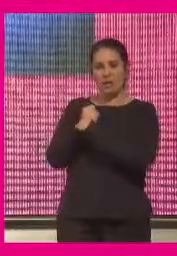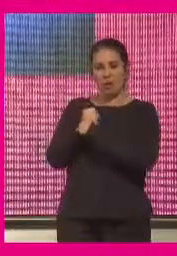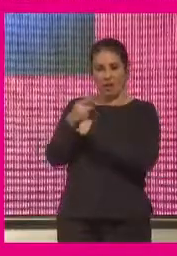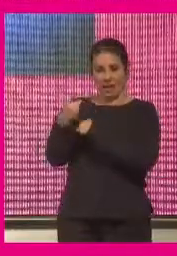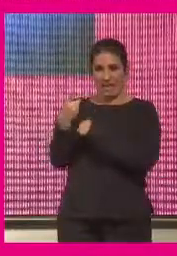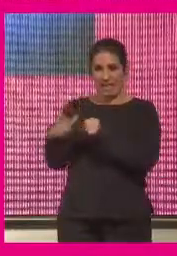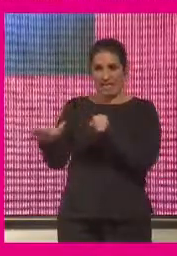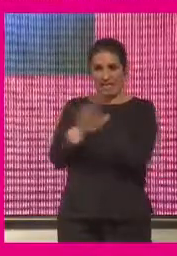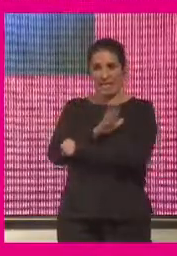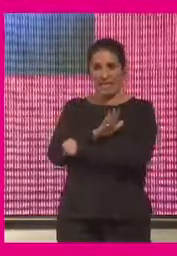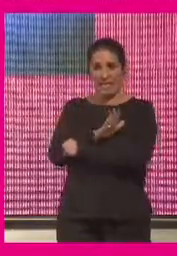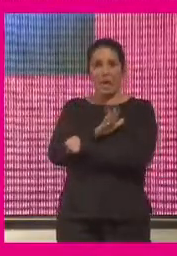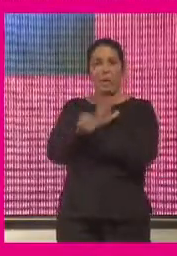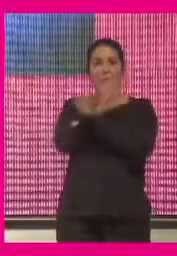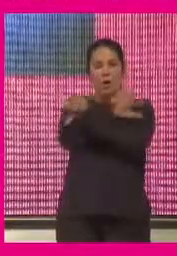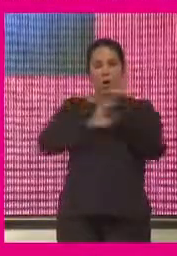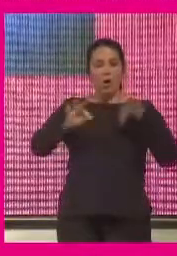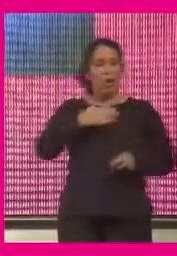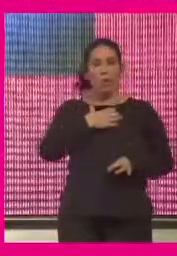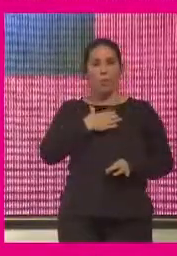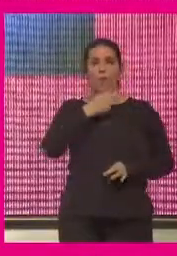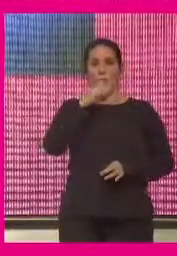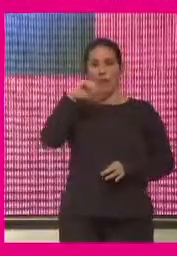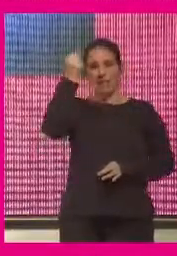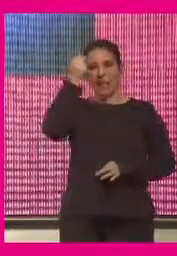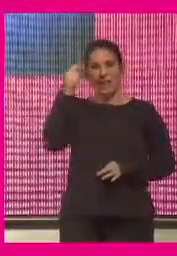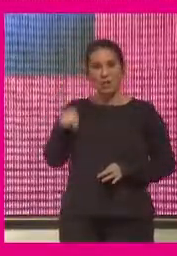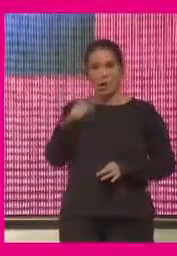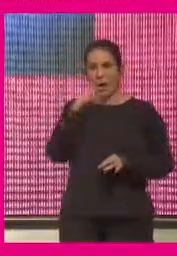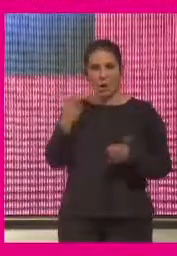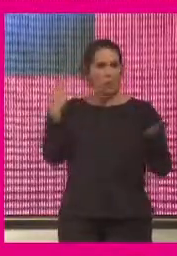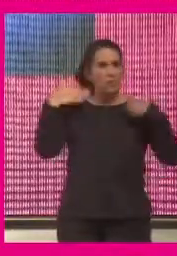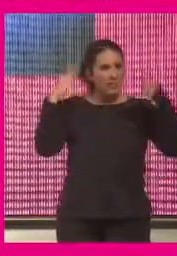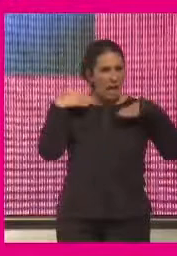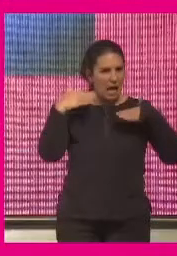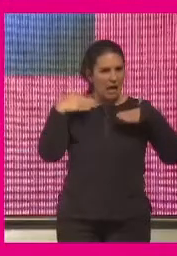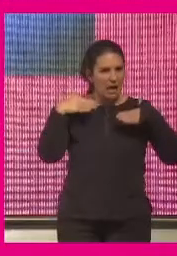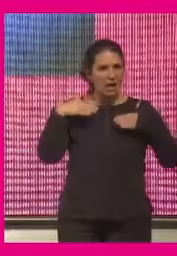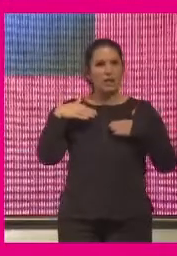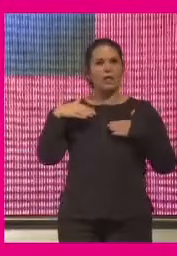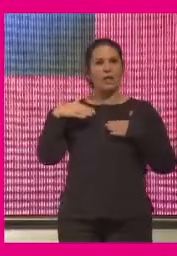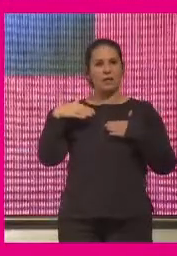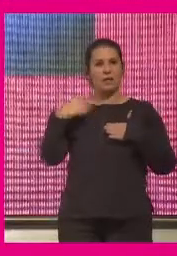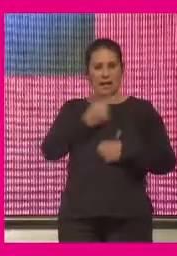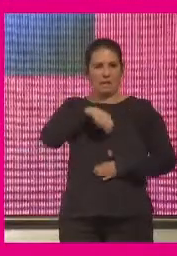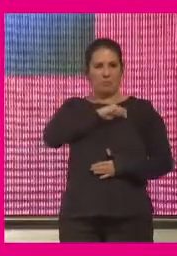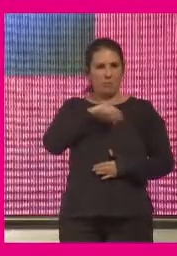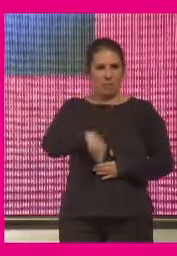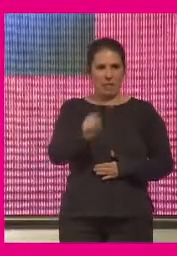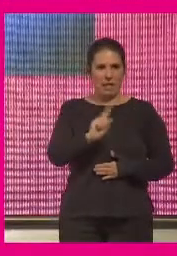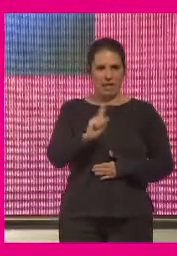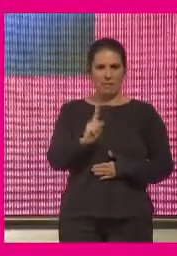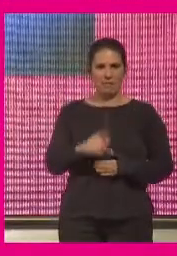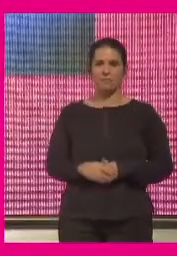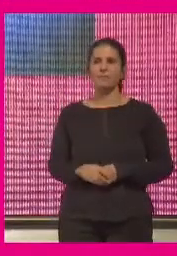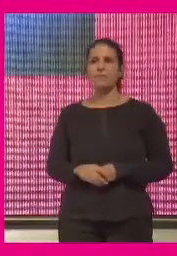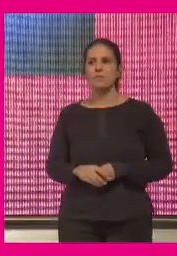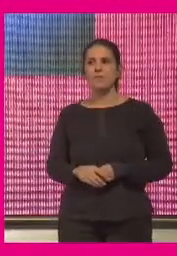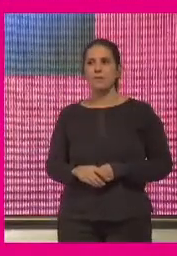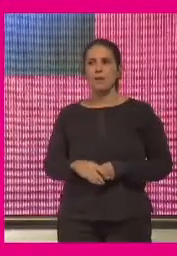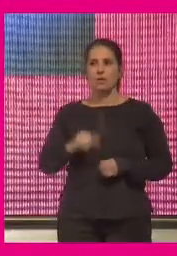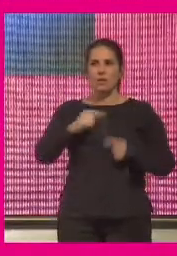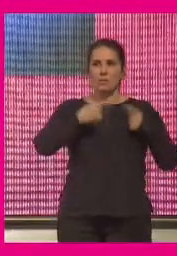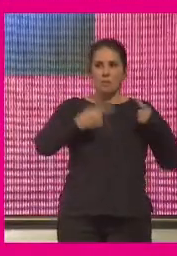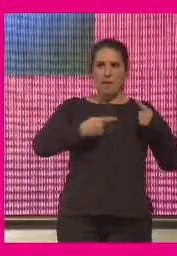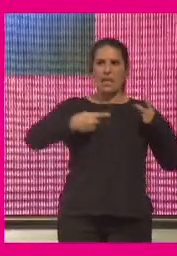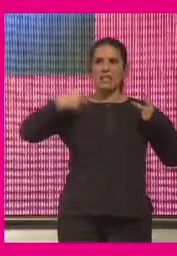necesita en nuevas profesiones y que no puede cubrir porque el talento no está en España tenemos que hacer una apuesta por ese nuevo talento y estas nuevas habilidades digo, en primaria en